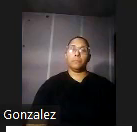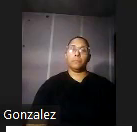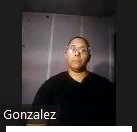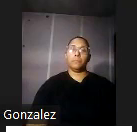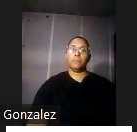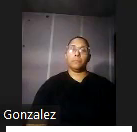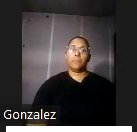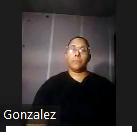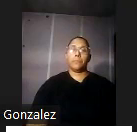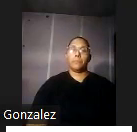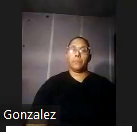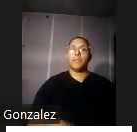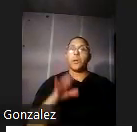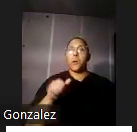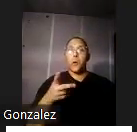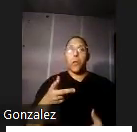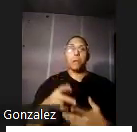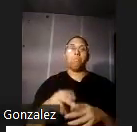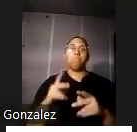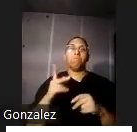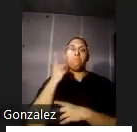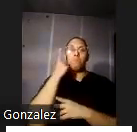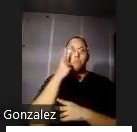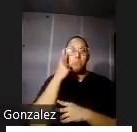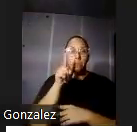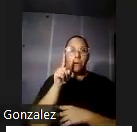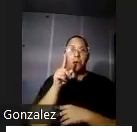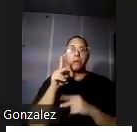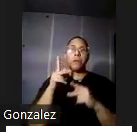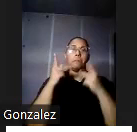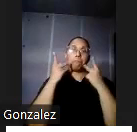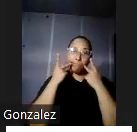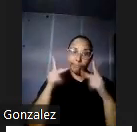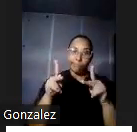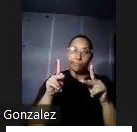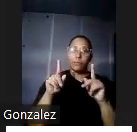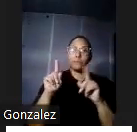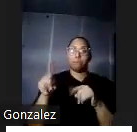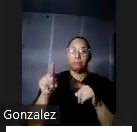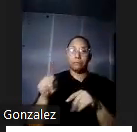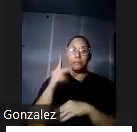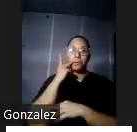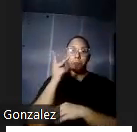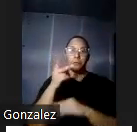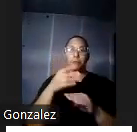todas esas es lo que sería el área de recepción para el público que pueden ver algunos de los vitrales